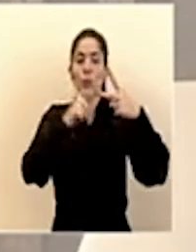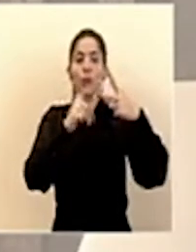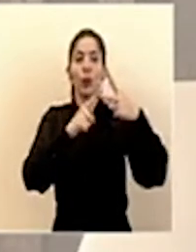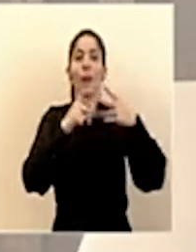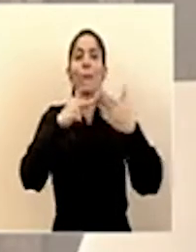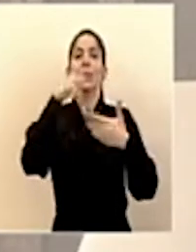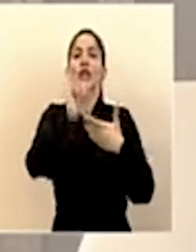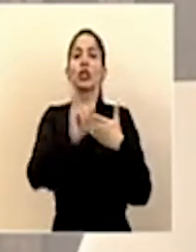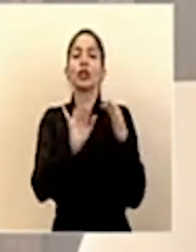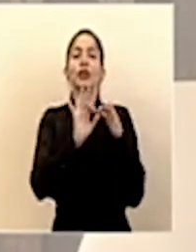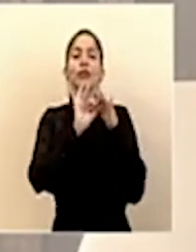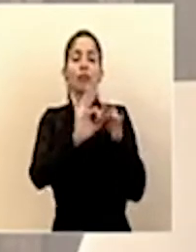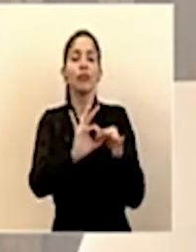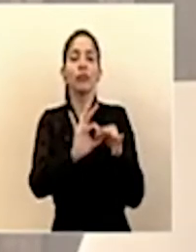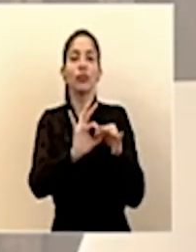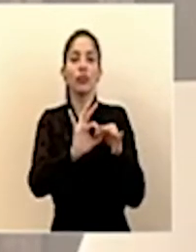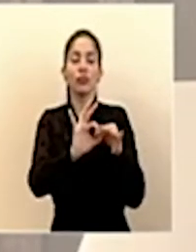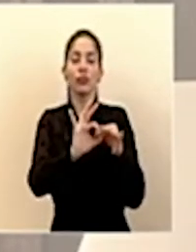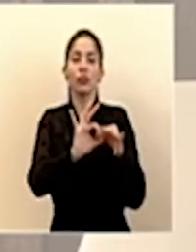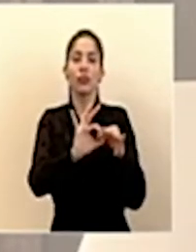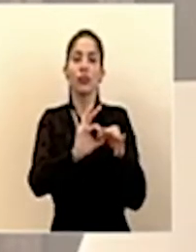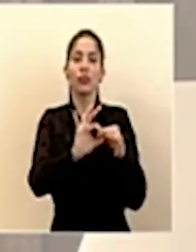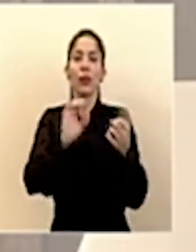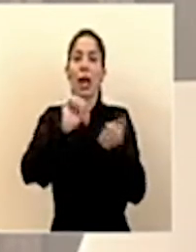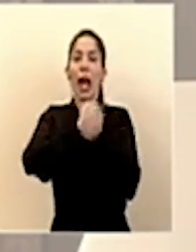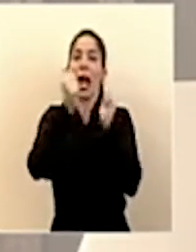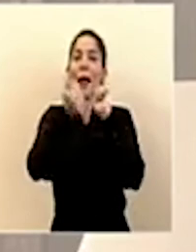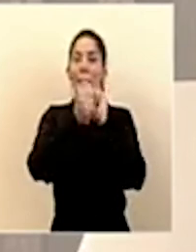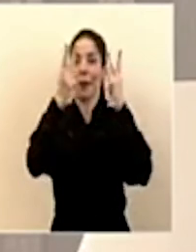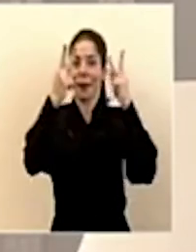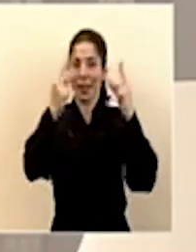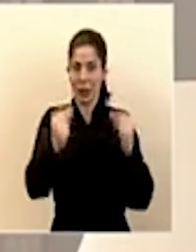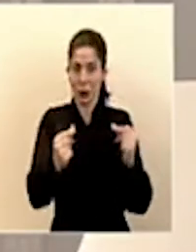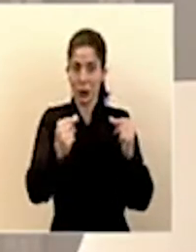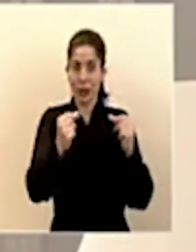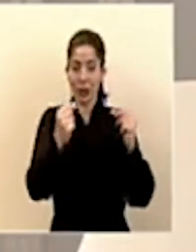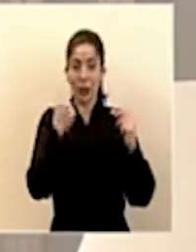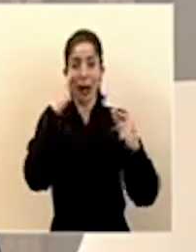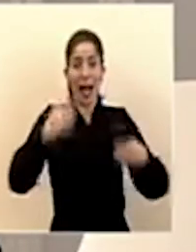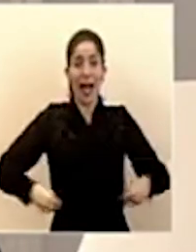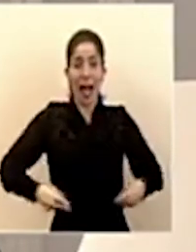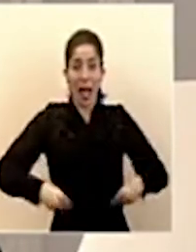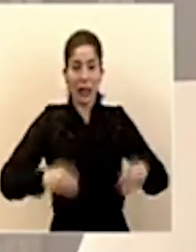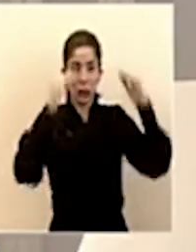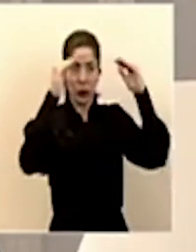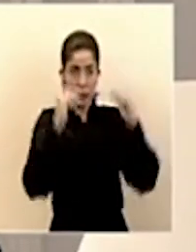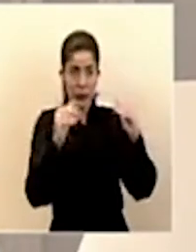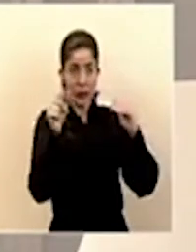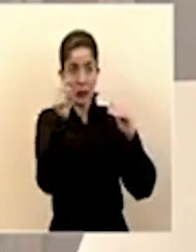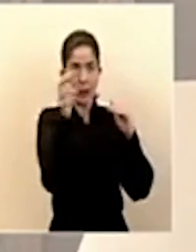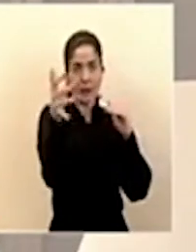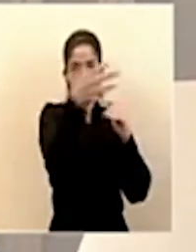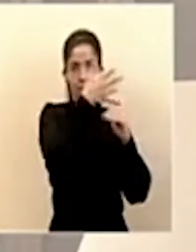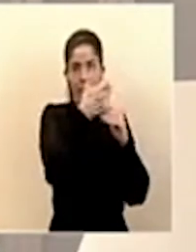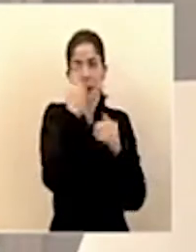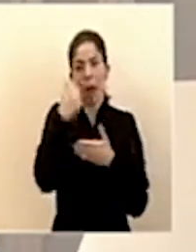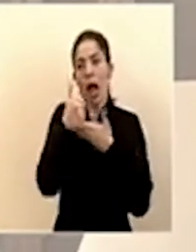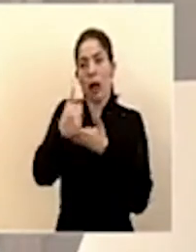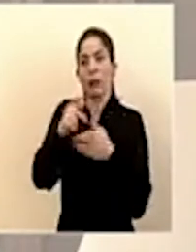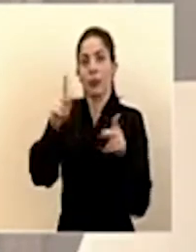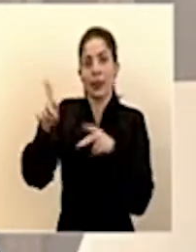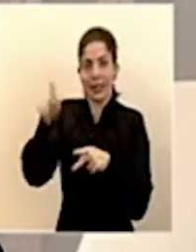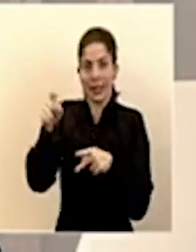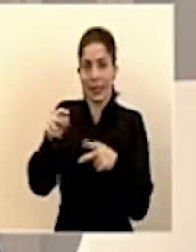en materia de el cambio en el presupuesto para reducir gasto y dedicarlo hacia las personas que más